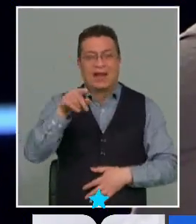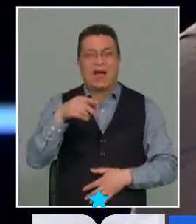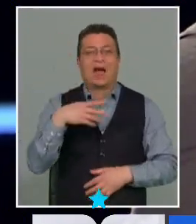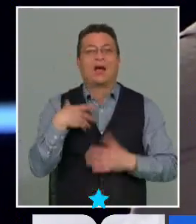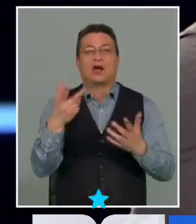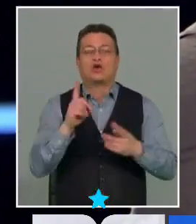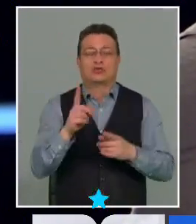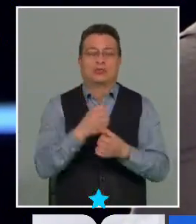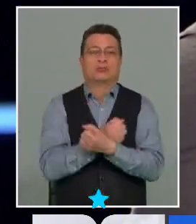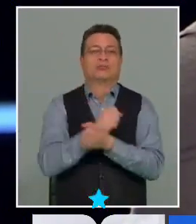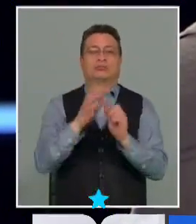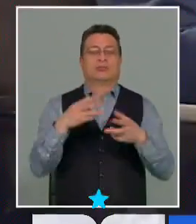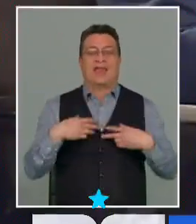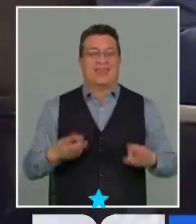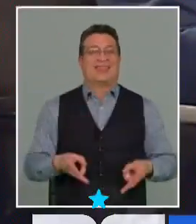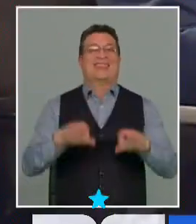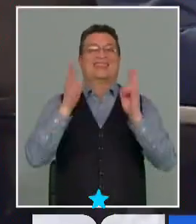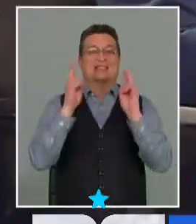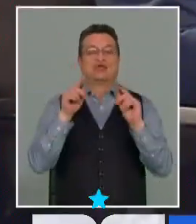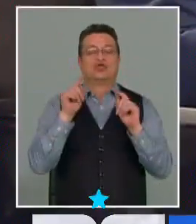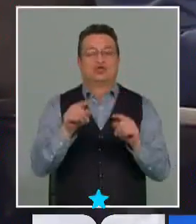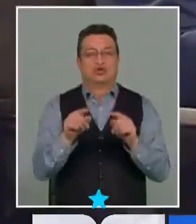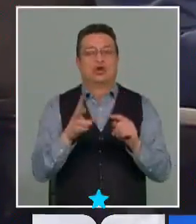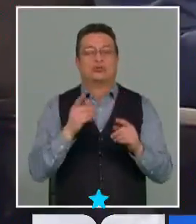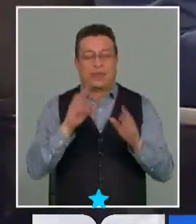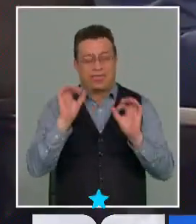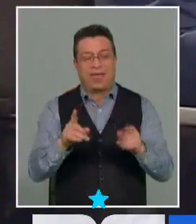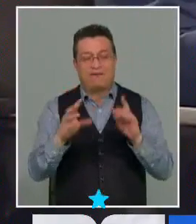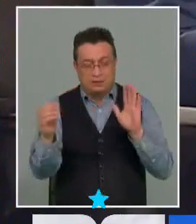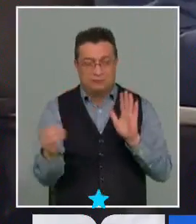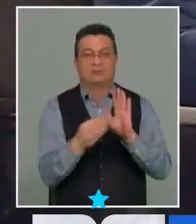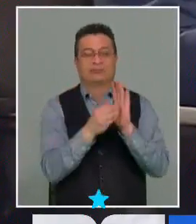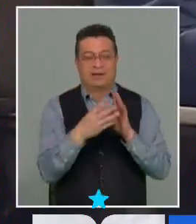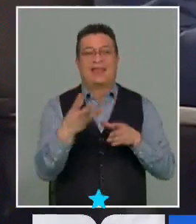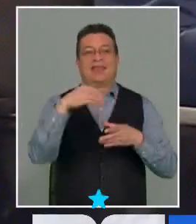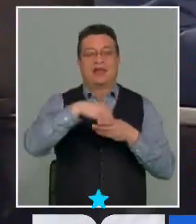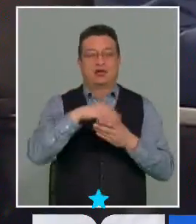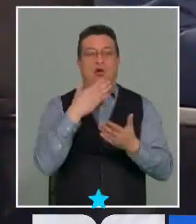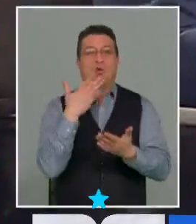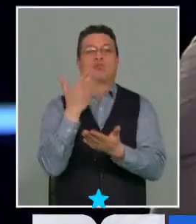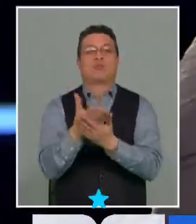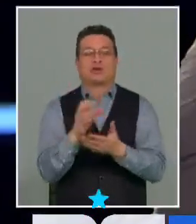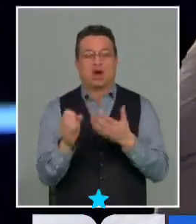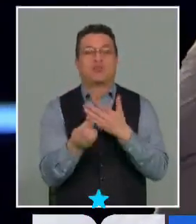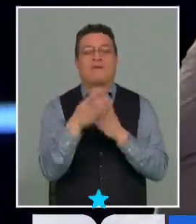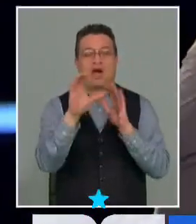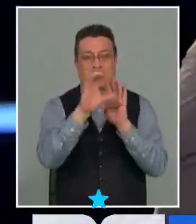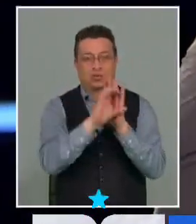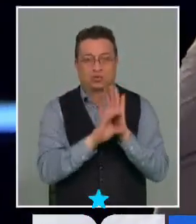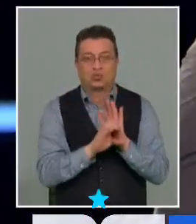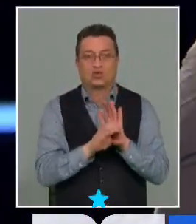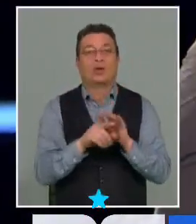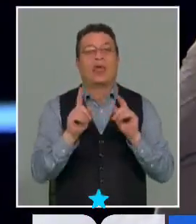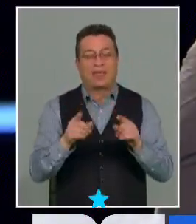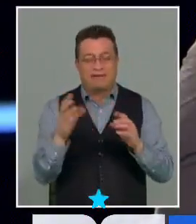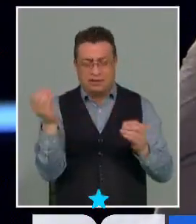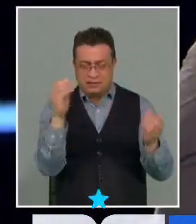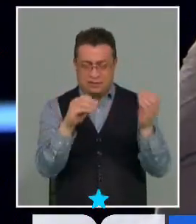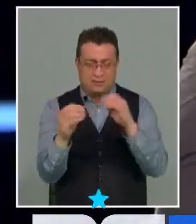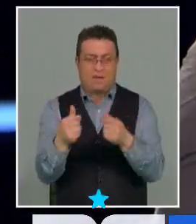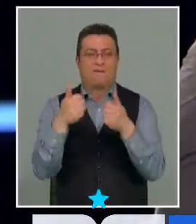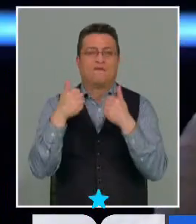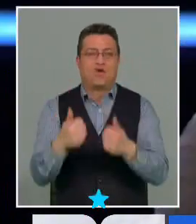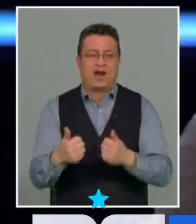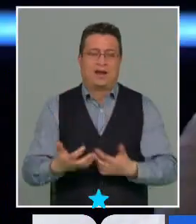digo nos vamos a renunciar a nuestros derechos y nuestros derechos sí tienen que estar consagrados dentro de una propuesta de nueva constitución pero que tienen que estar hechos de buena manera